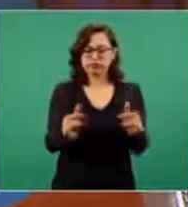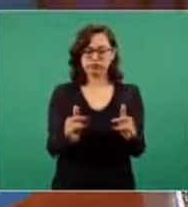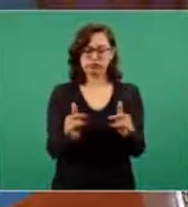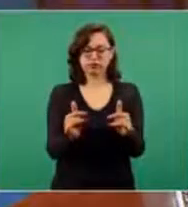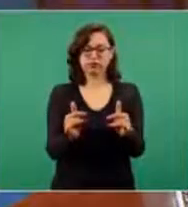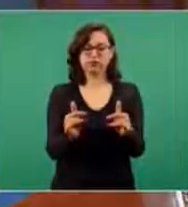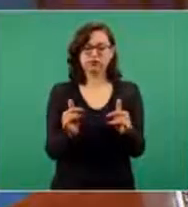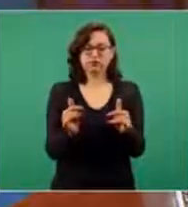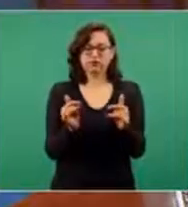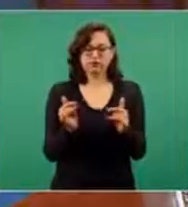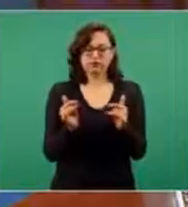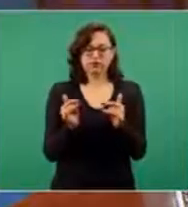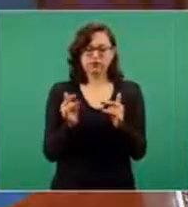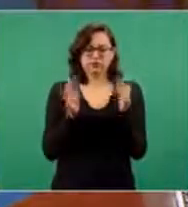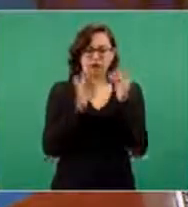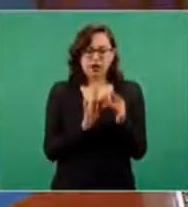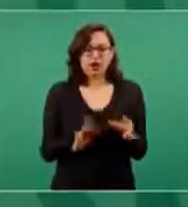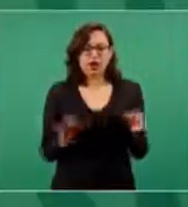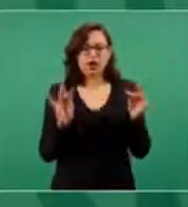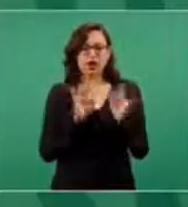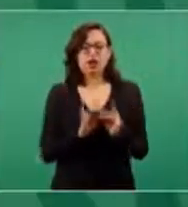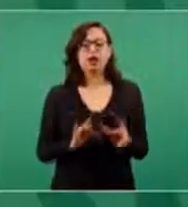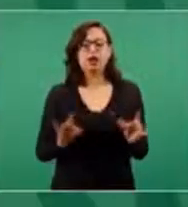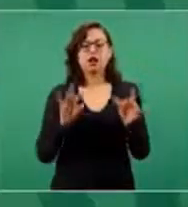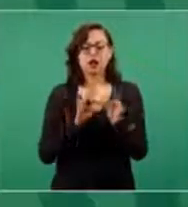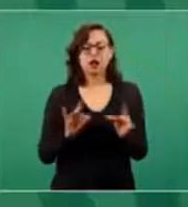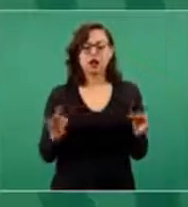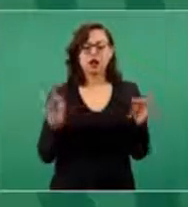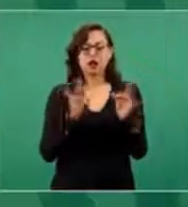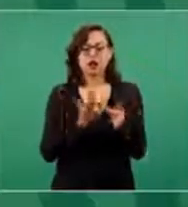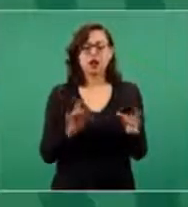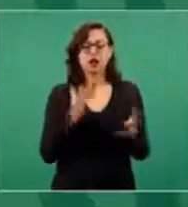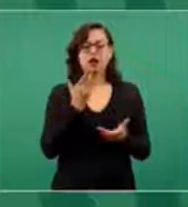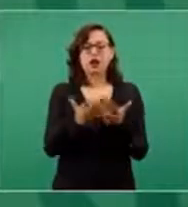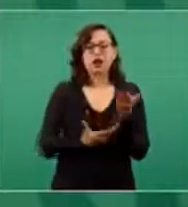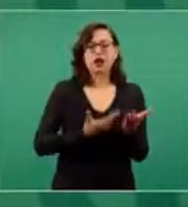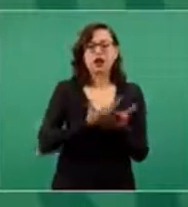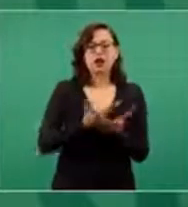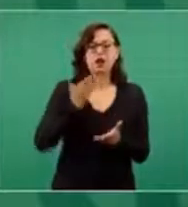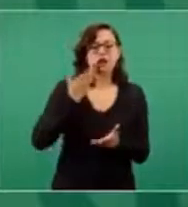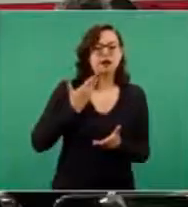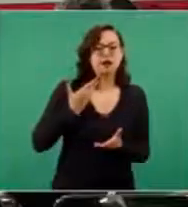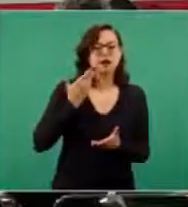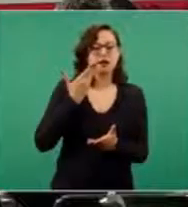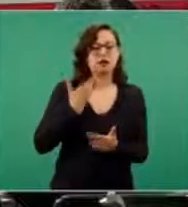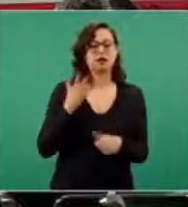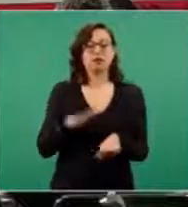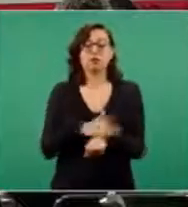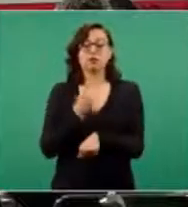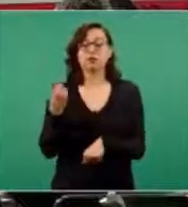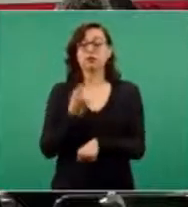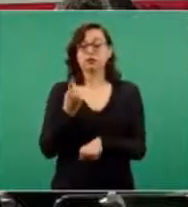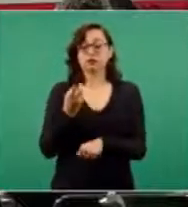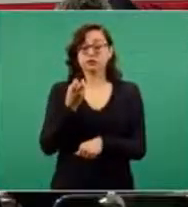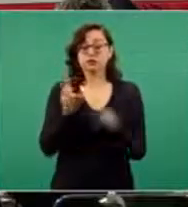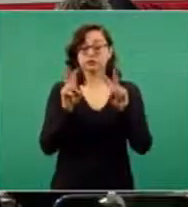en el texto, porque los diplomáticos son así y así